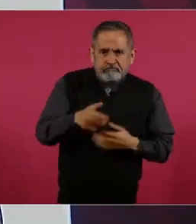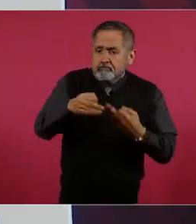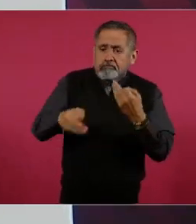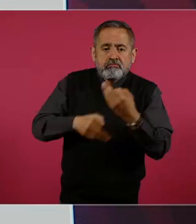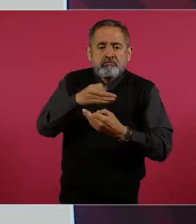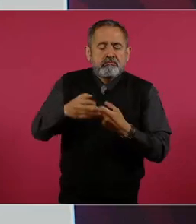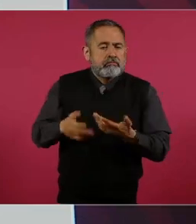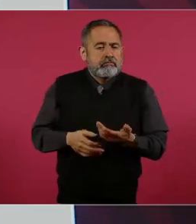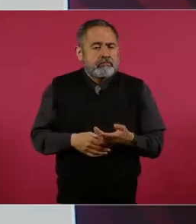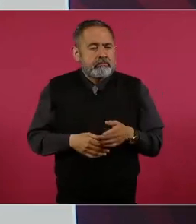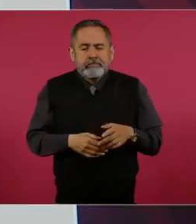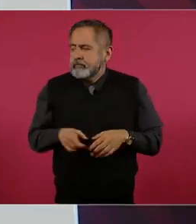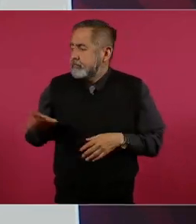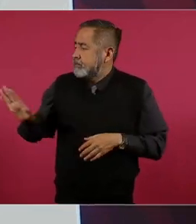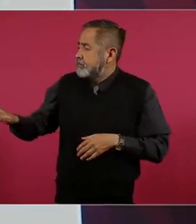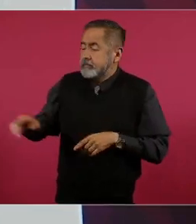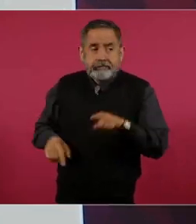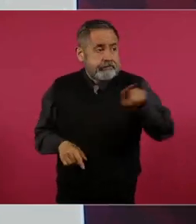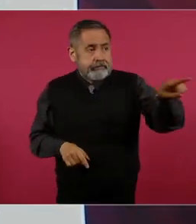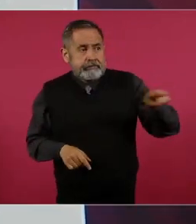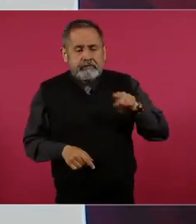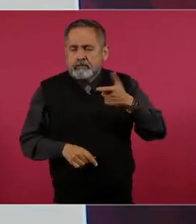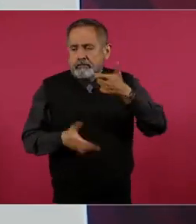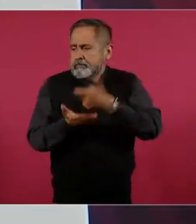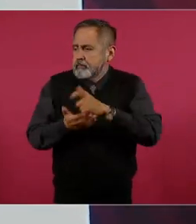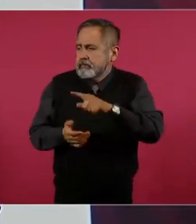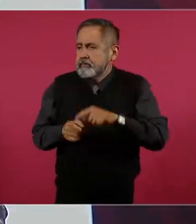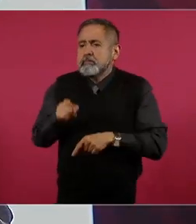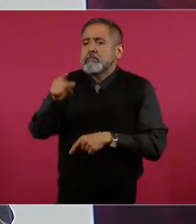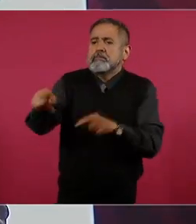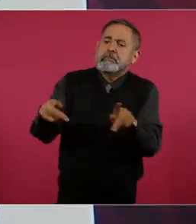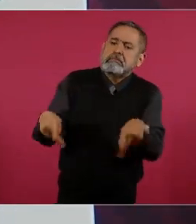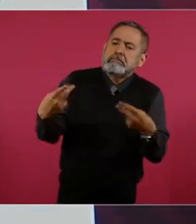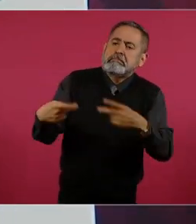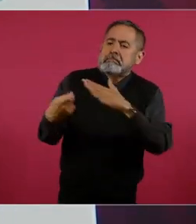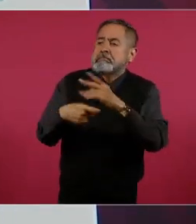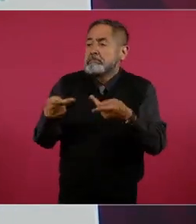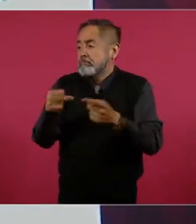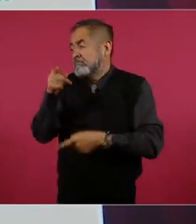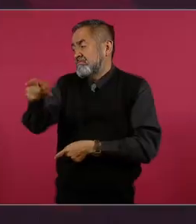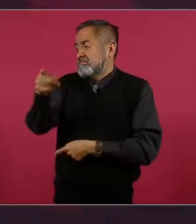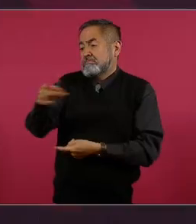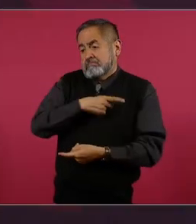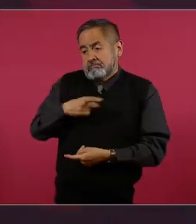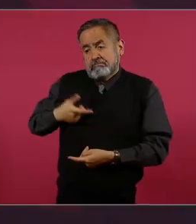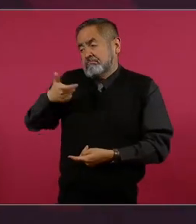los de la economía informal, los ambulantes, y que ahí estaba el problema.